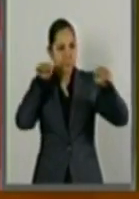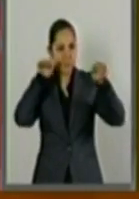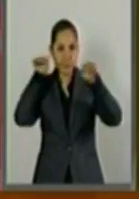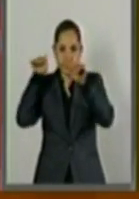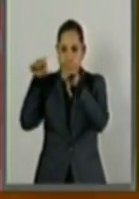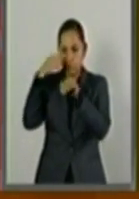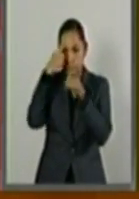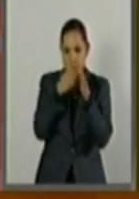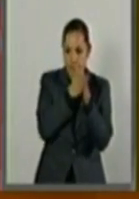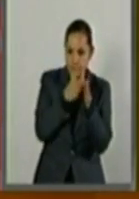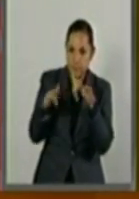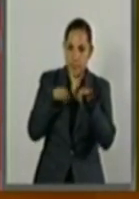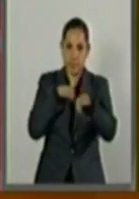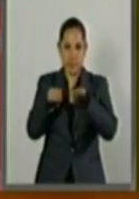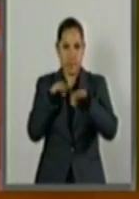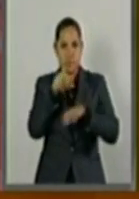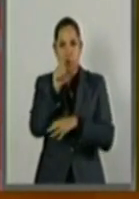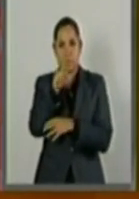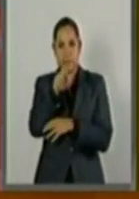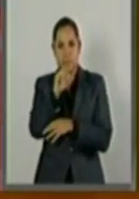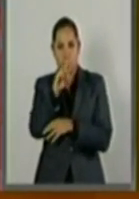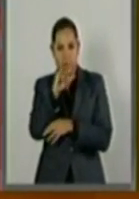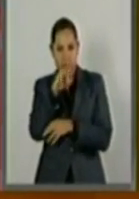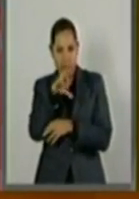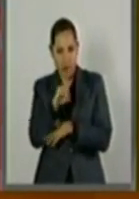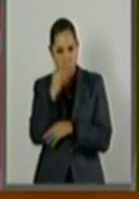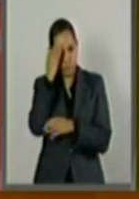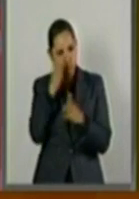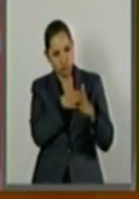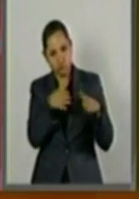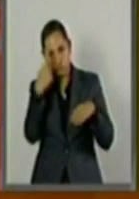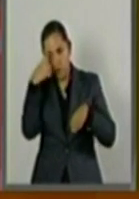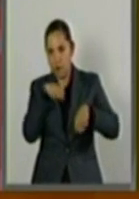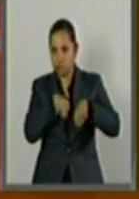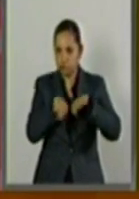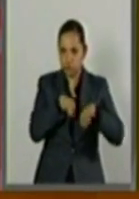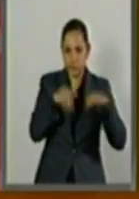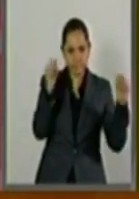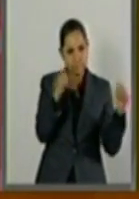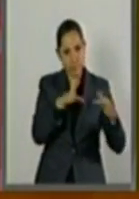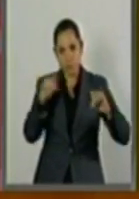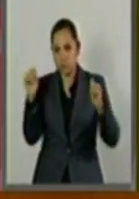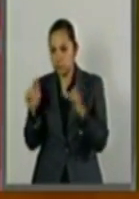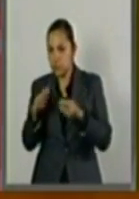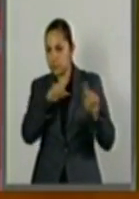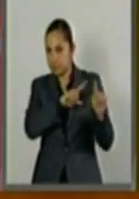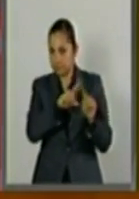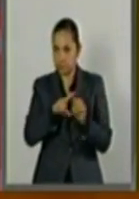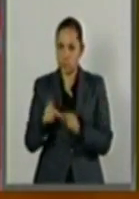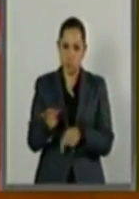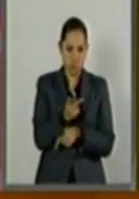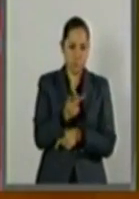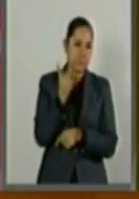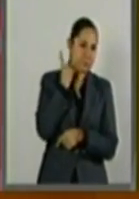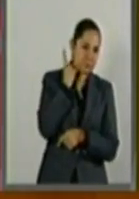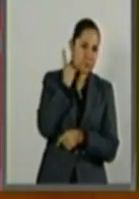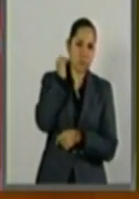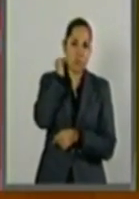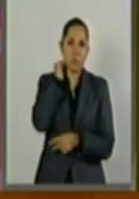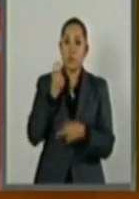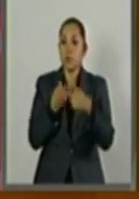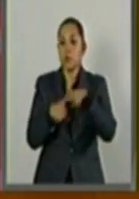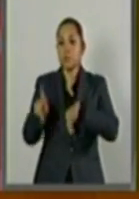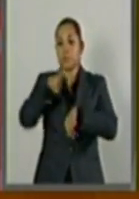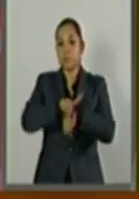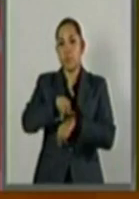periodo de sesiones extraordinarias del Congreso de Ambas Cámaras a partir del 13